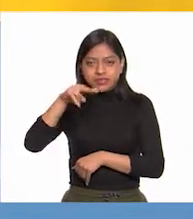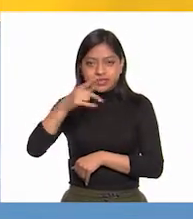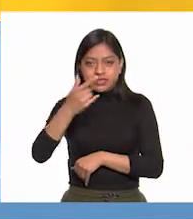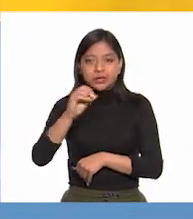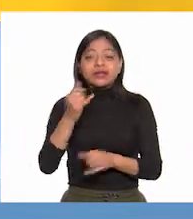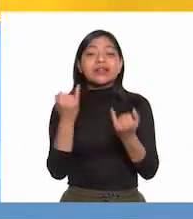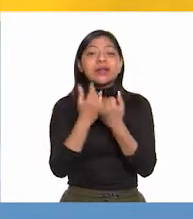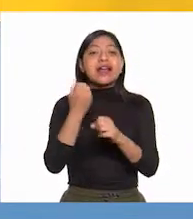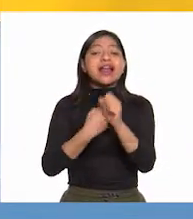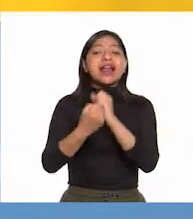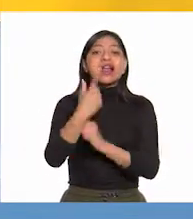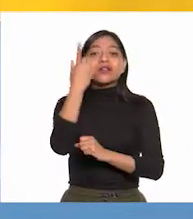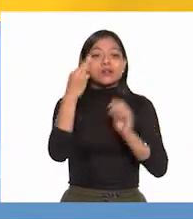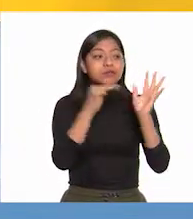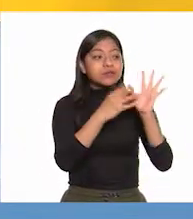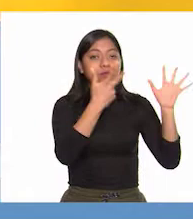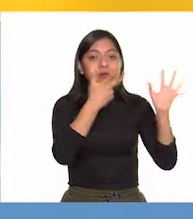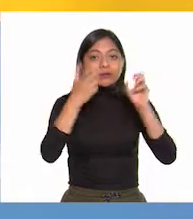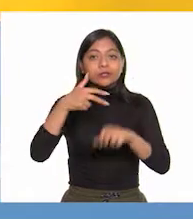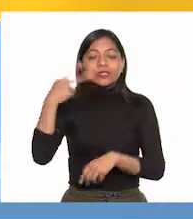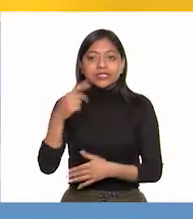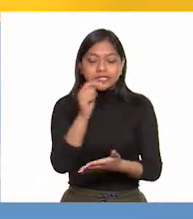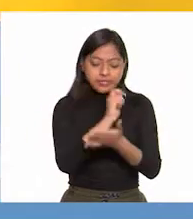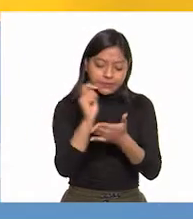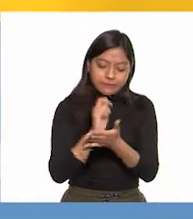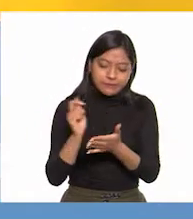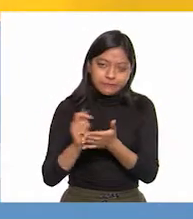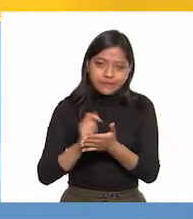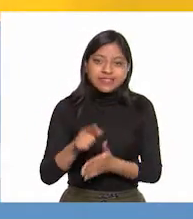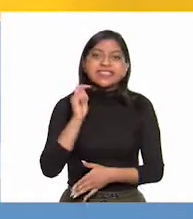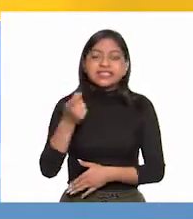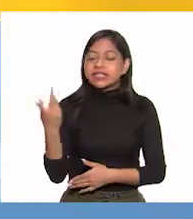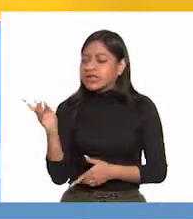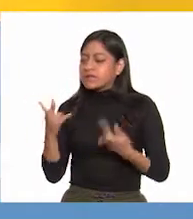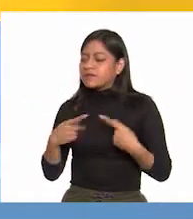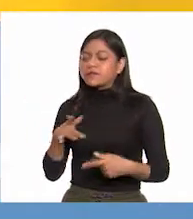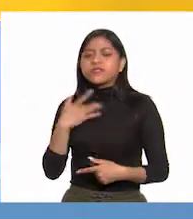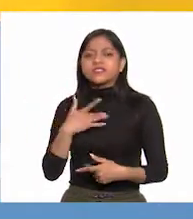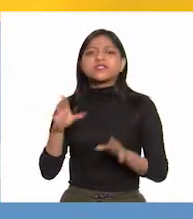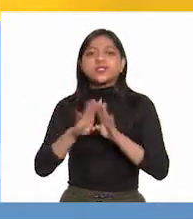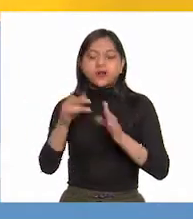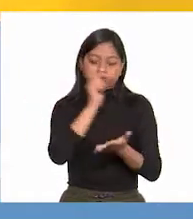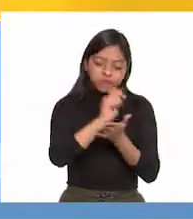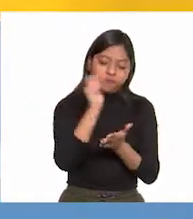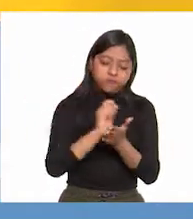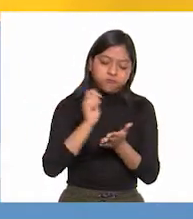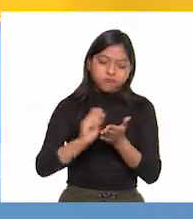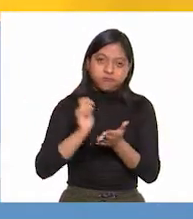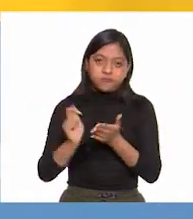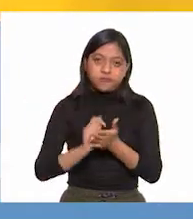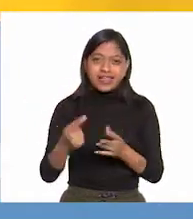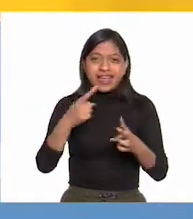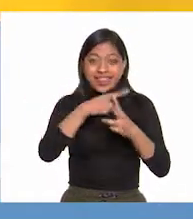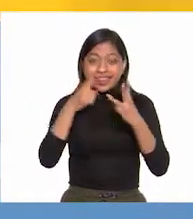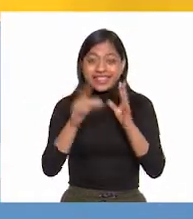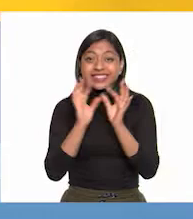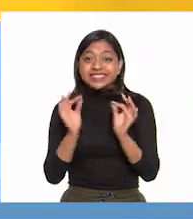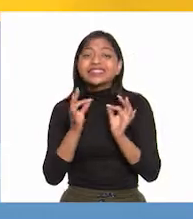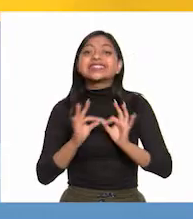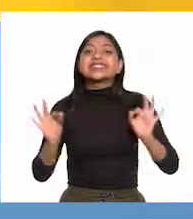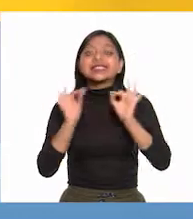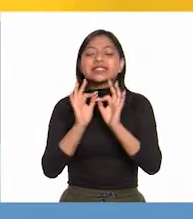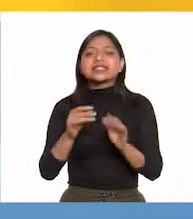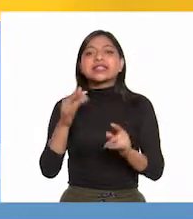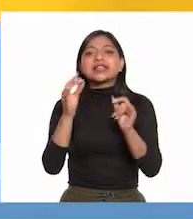escrito por Morelos titulado Sentimientos de la Nación. Y en 203 puntos hablaba sobre la esencia de la lucha de